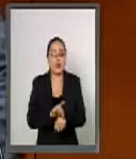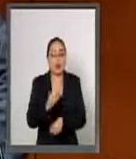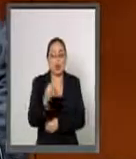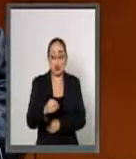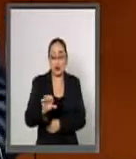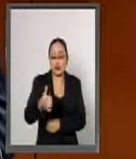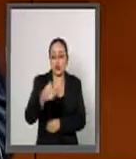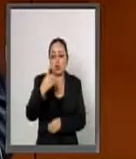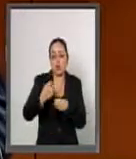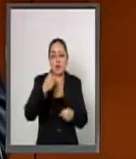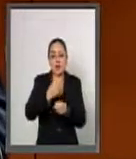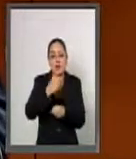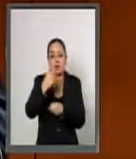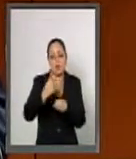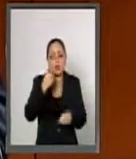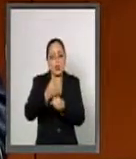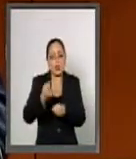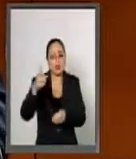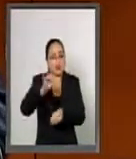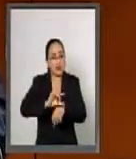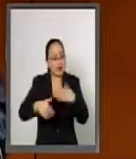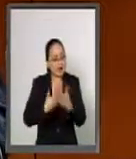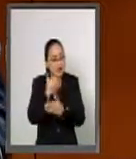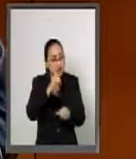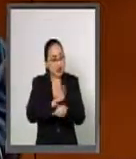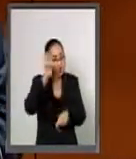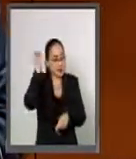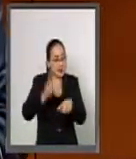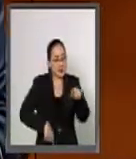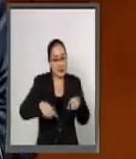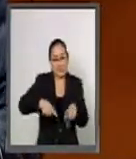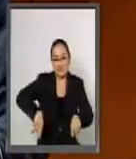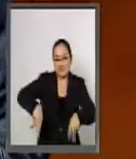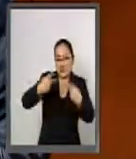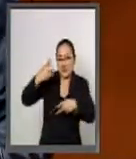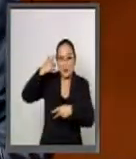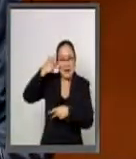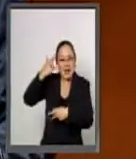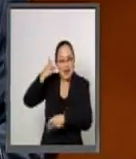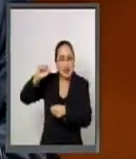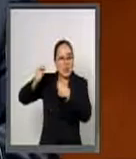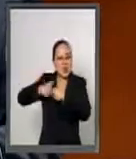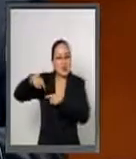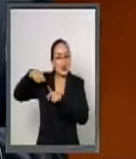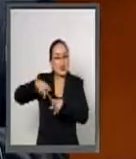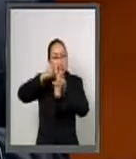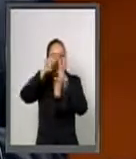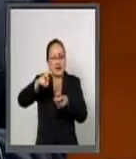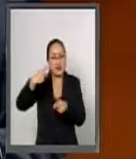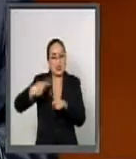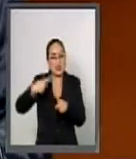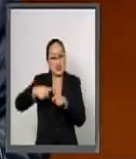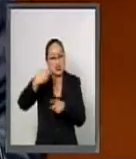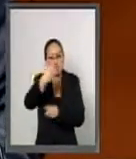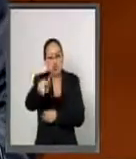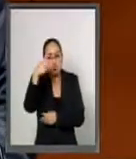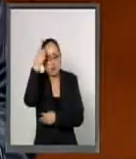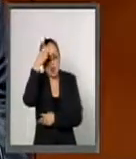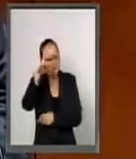año como el Día Nacional del Combate al Contrabando y Delitos en Materias de Derechos de Autor,